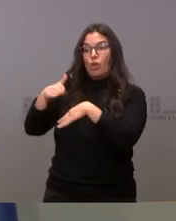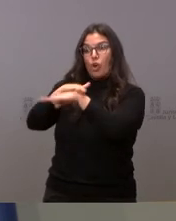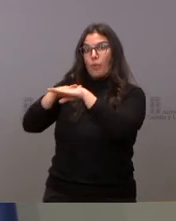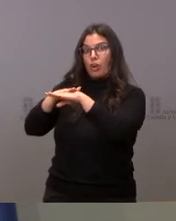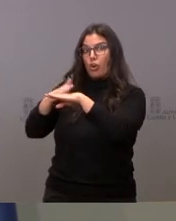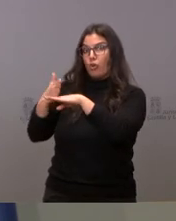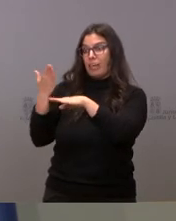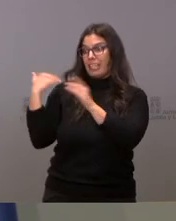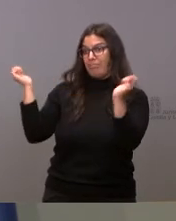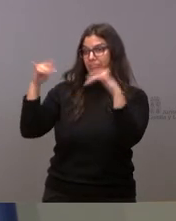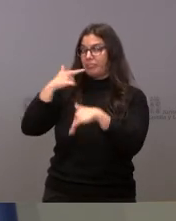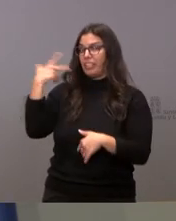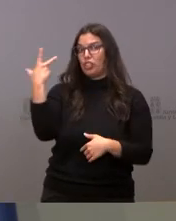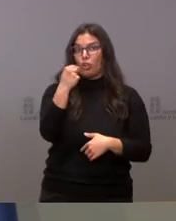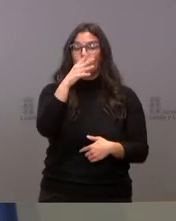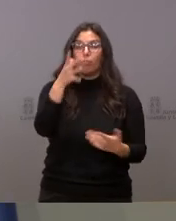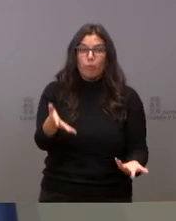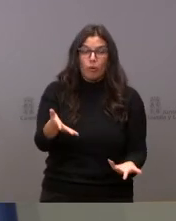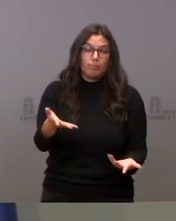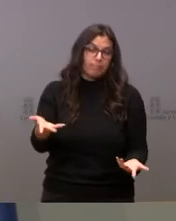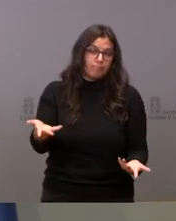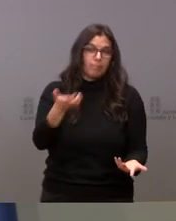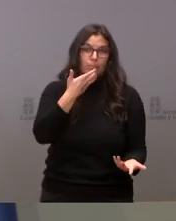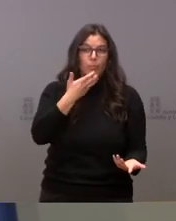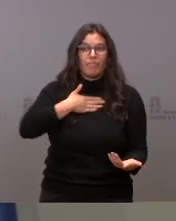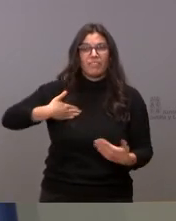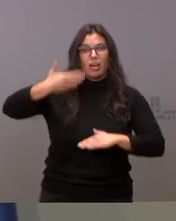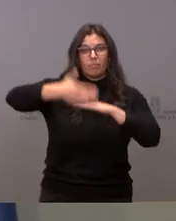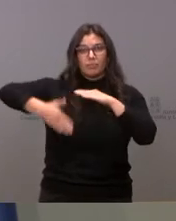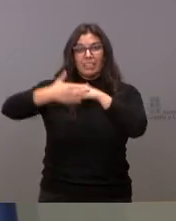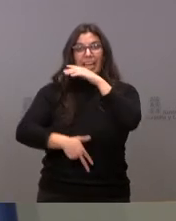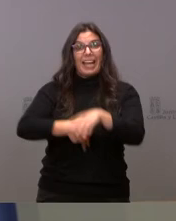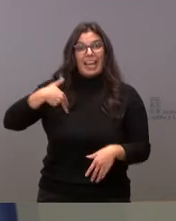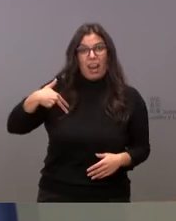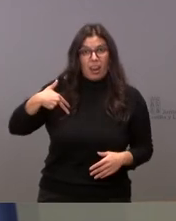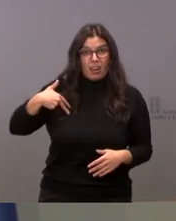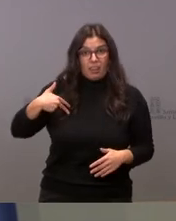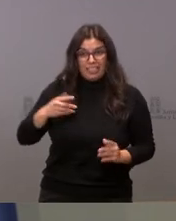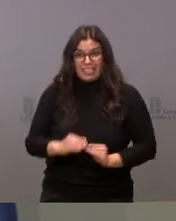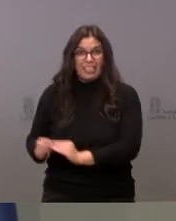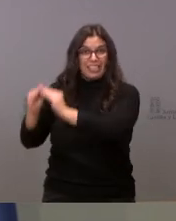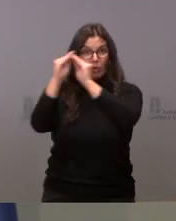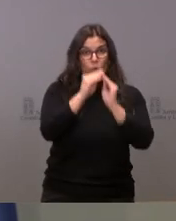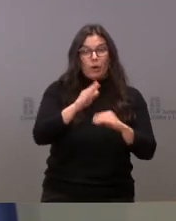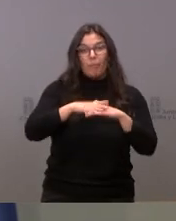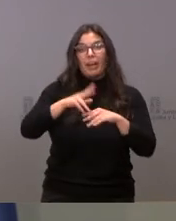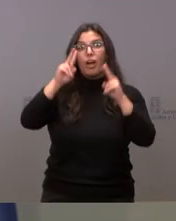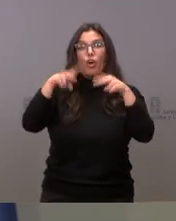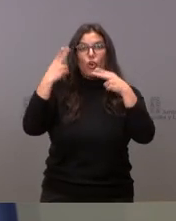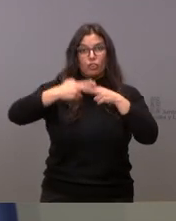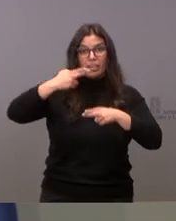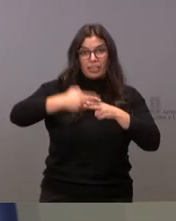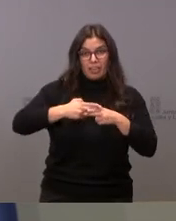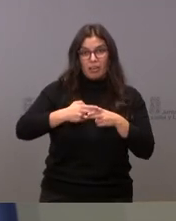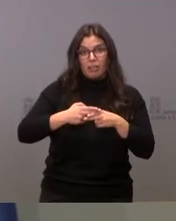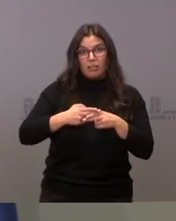el interterritorial. Entre otras cosas porque proponía restricciones generalizadas en la hostelería. Naturalmente, el